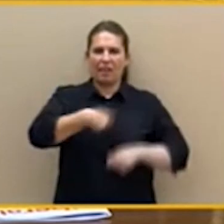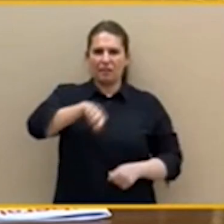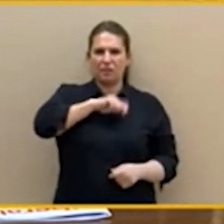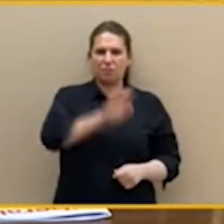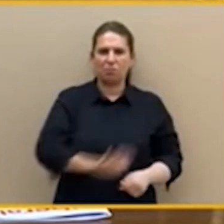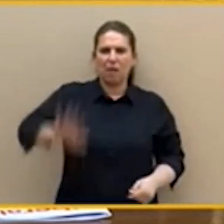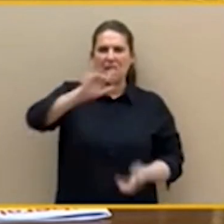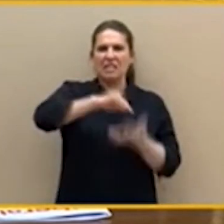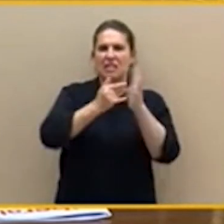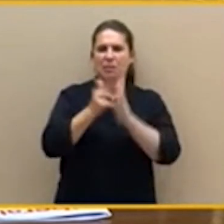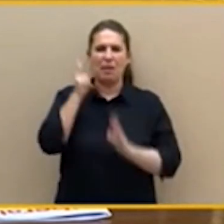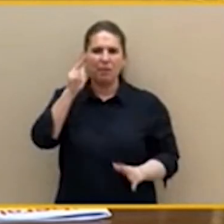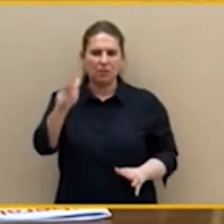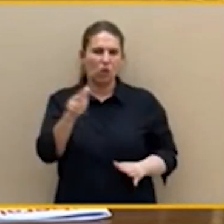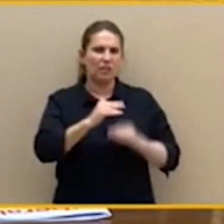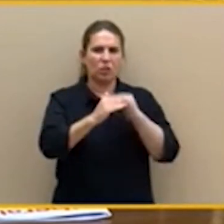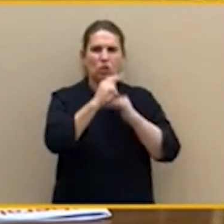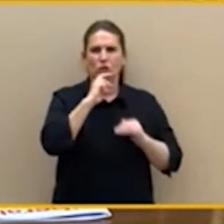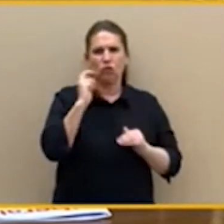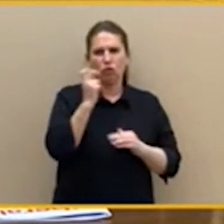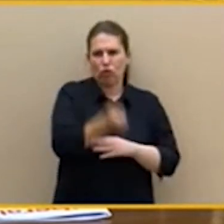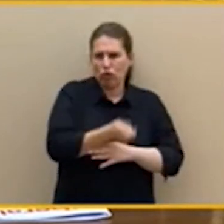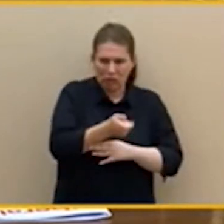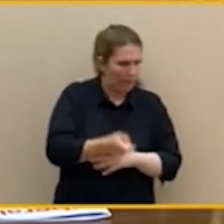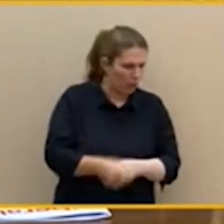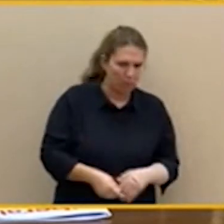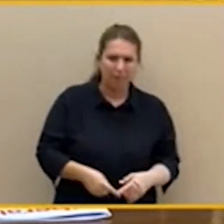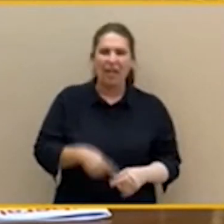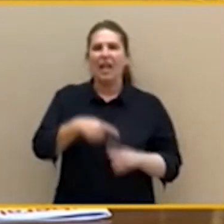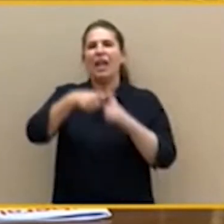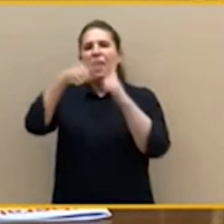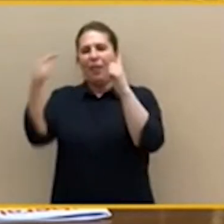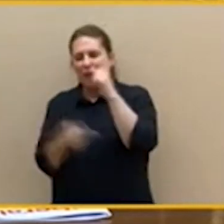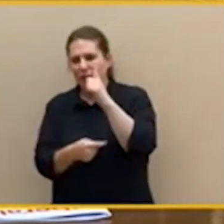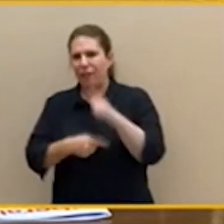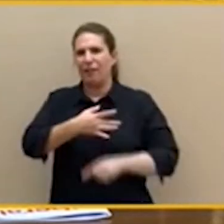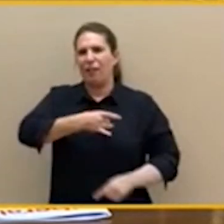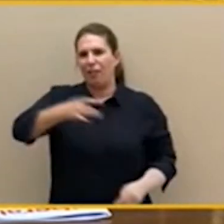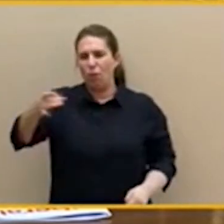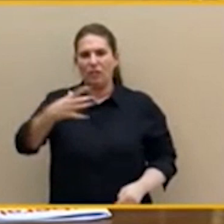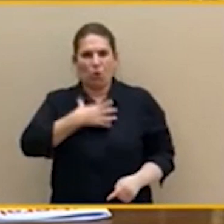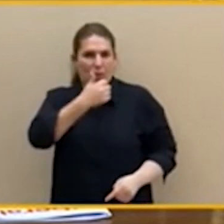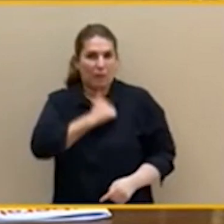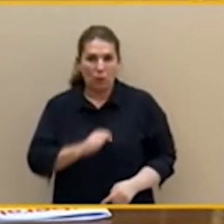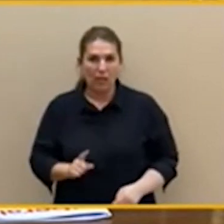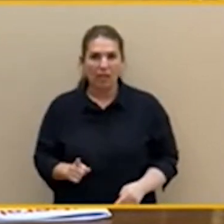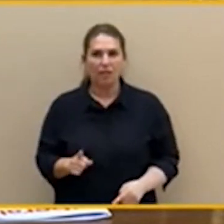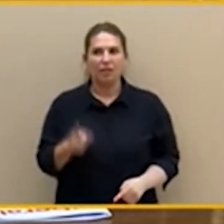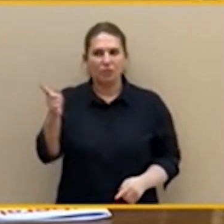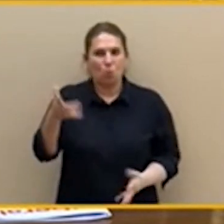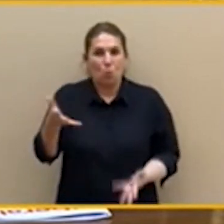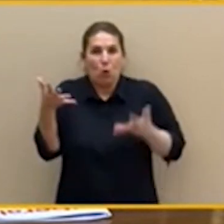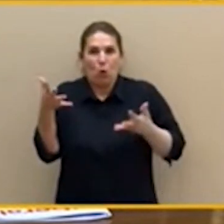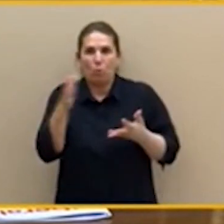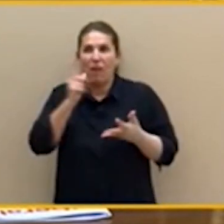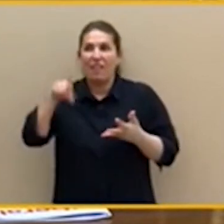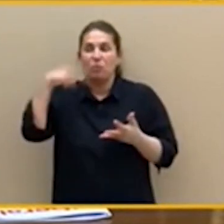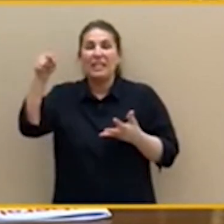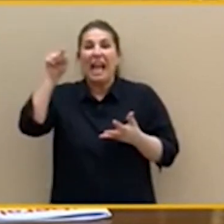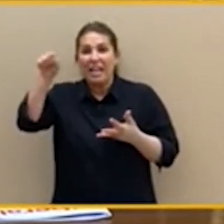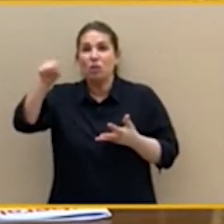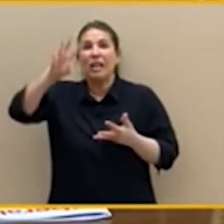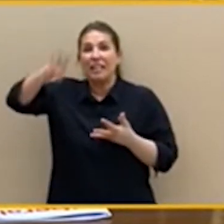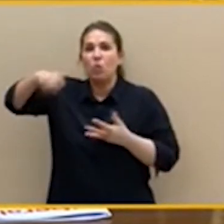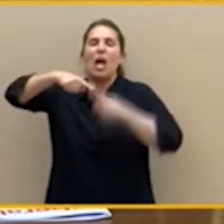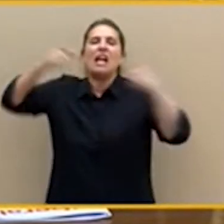y deudas insostenibles. ¿Y saben por qué? Porque luego hacen campaña en Cataluña, porque yo les he escuchado y les he visto en el Parlamento de Cataluña